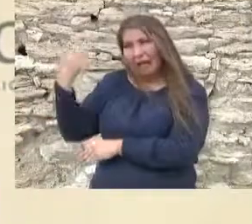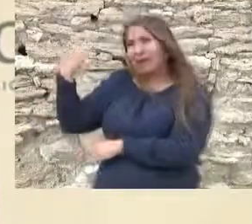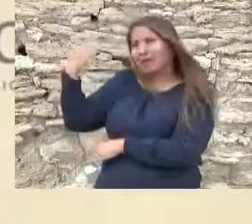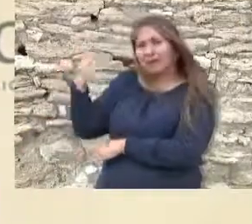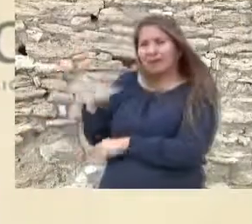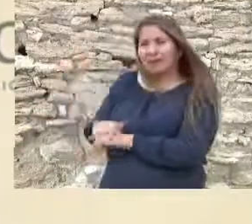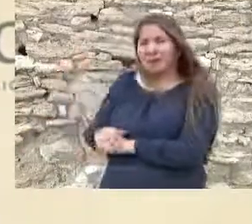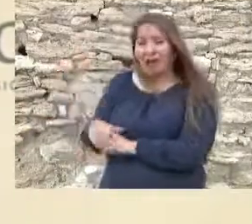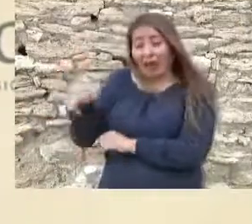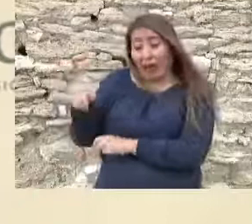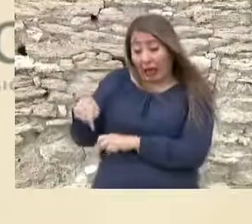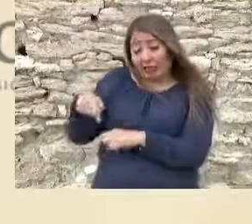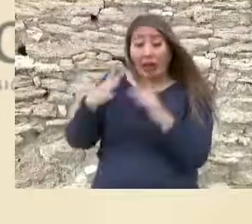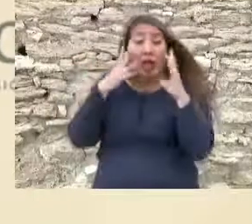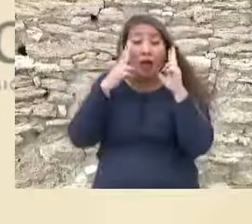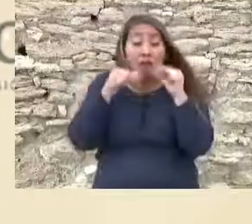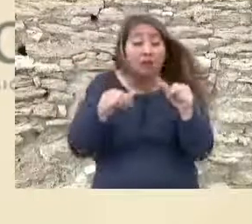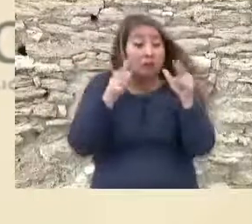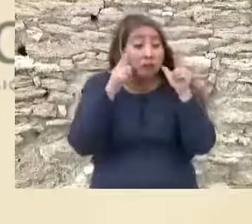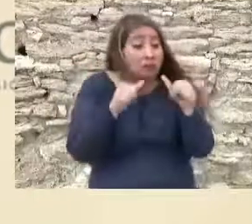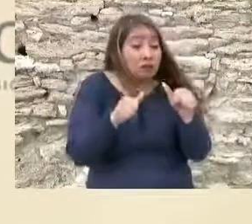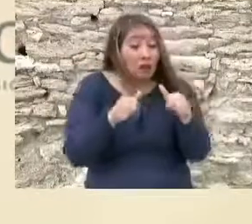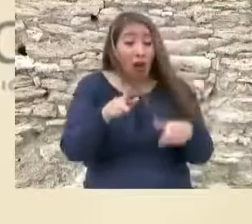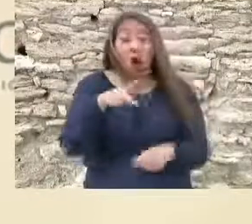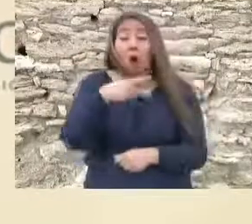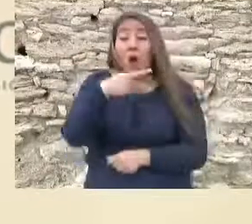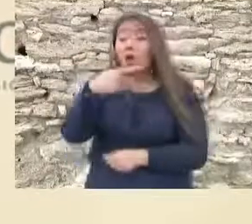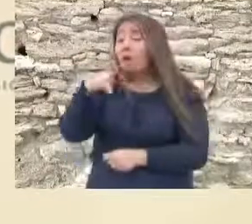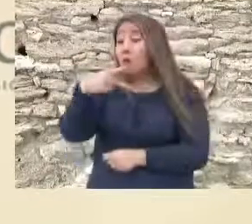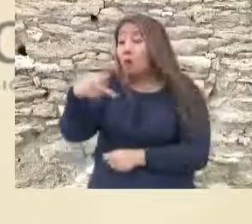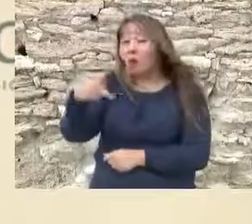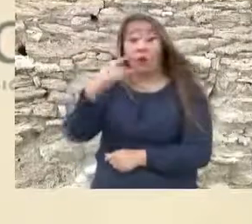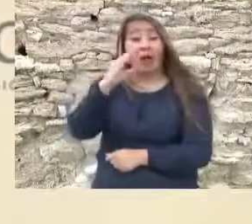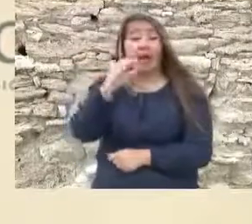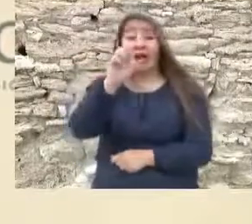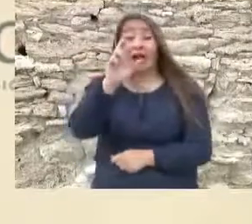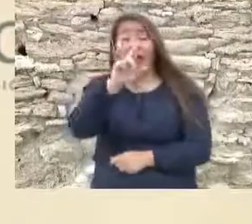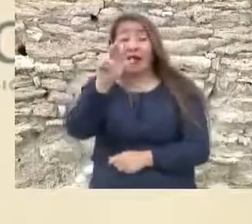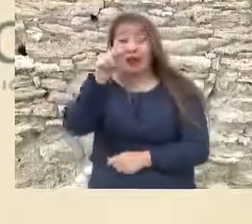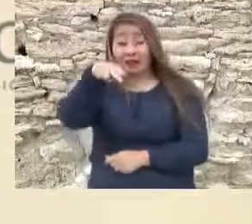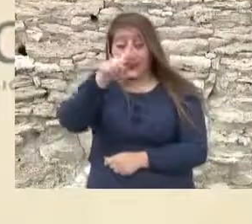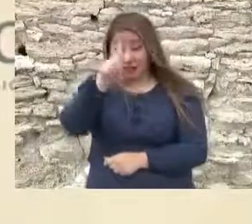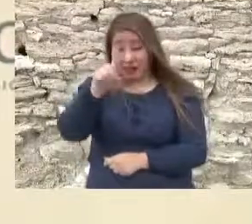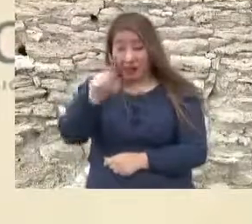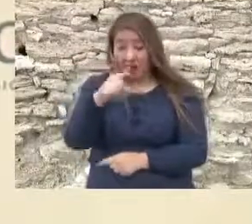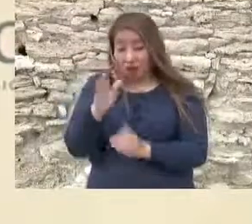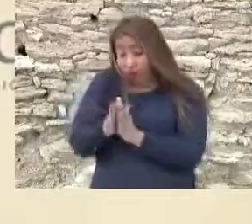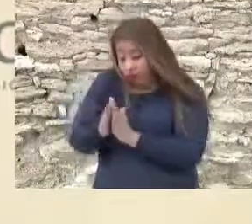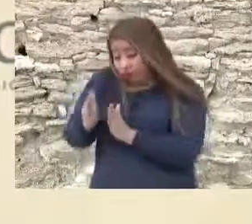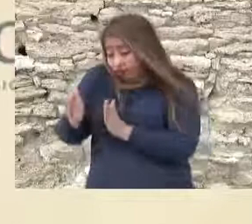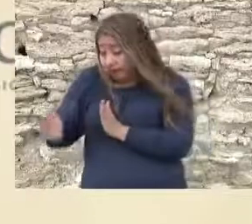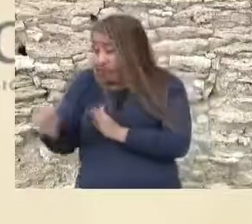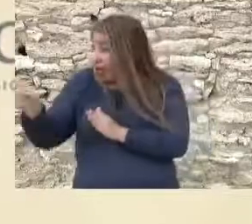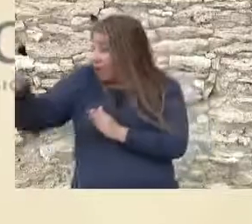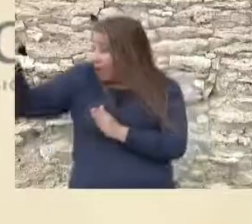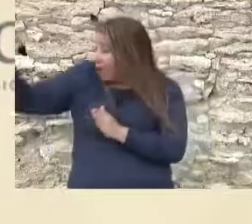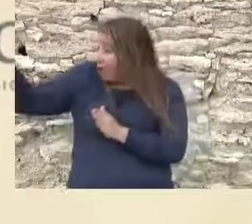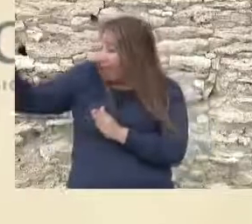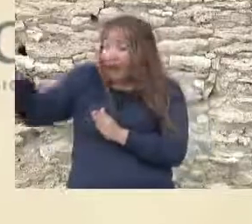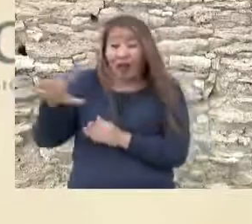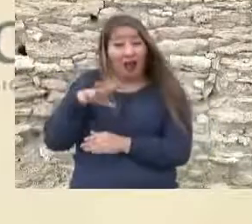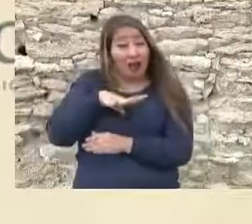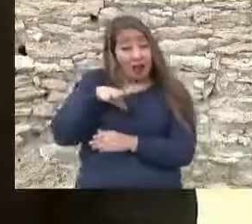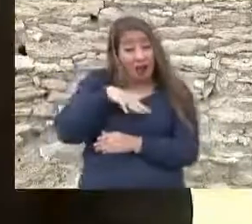Anteriormente, este rancho fue propiedad de la familia Carranza. A un lado de la poza, aquí, existe